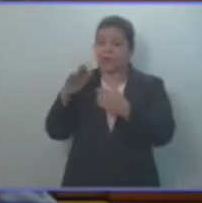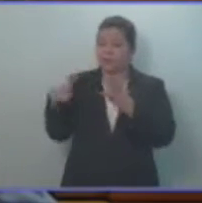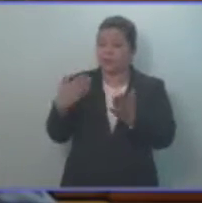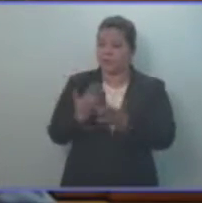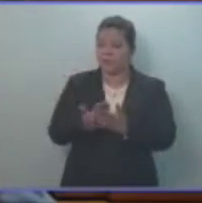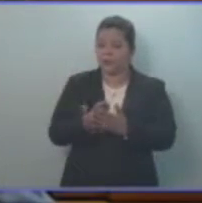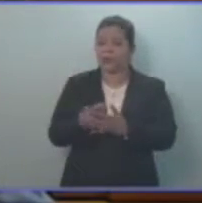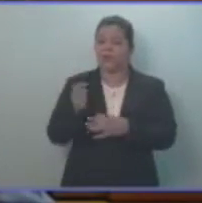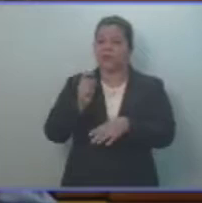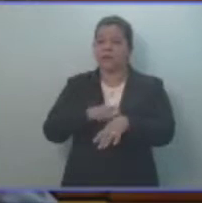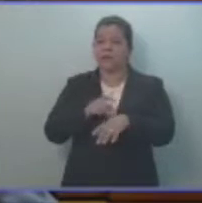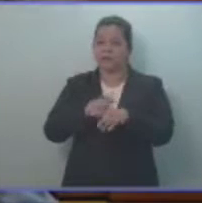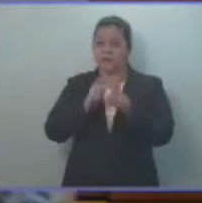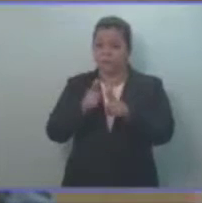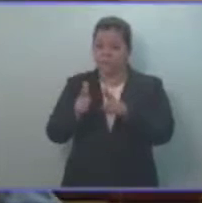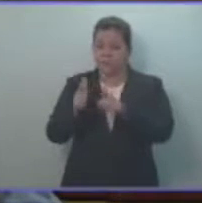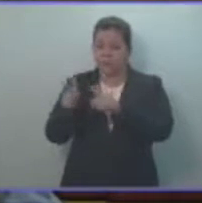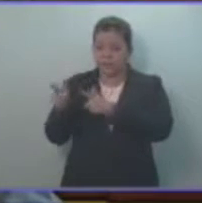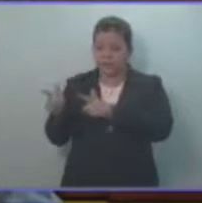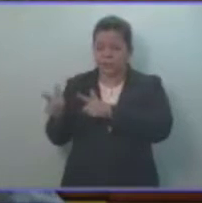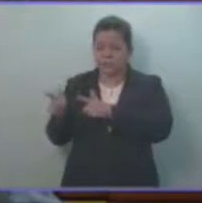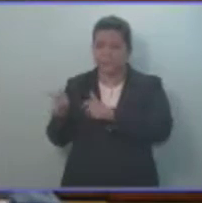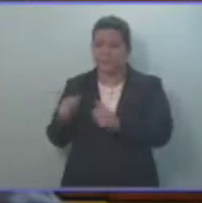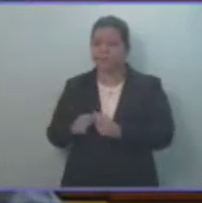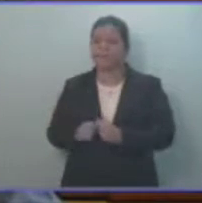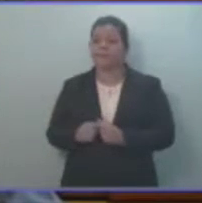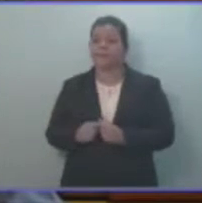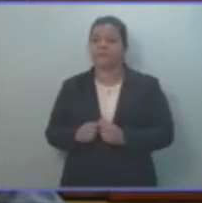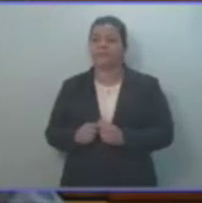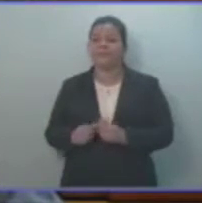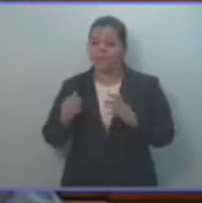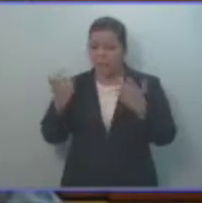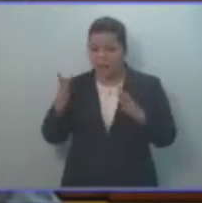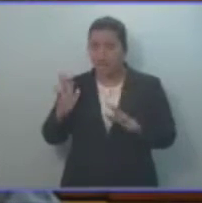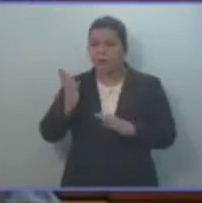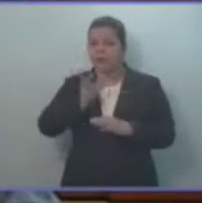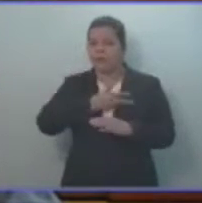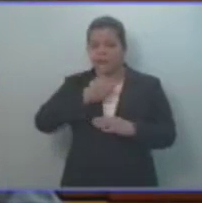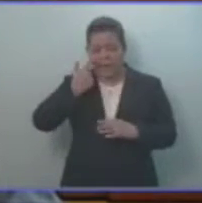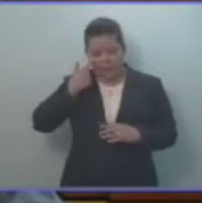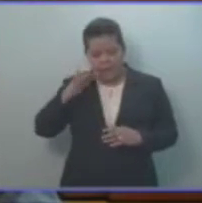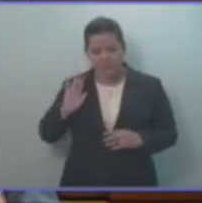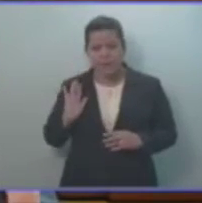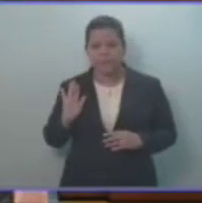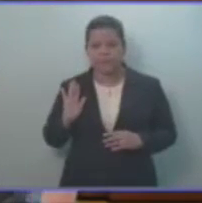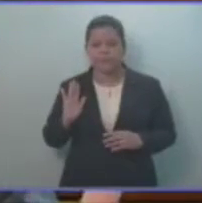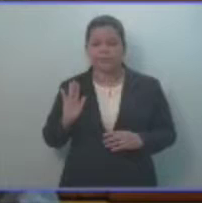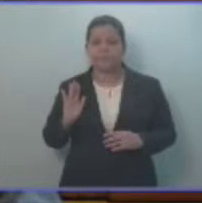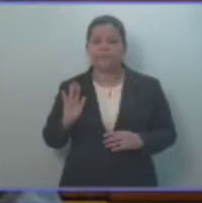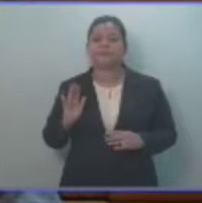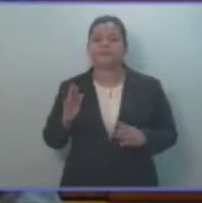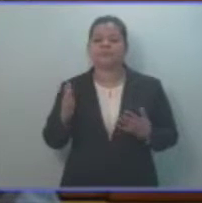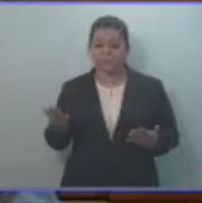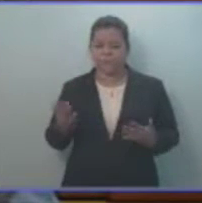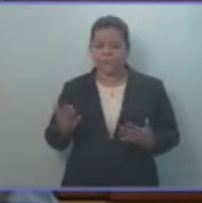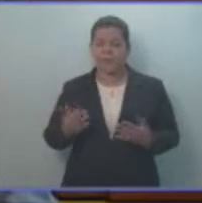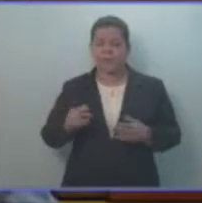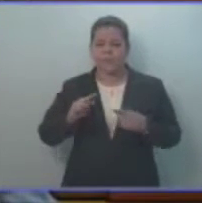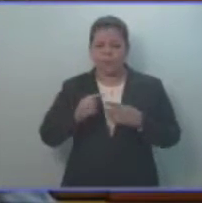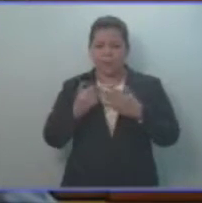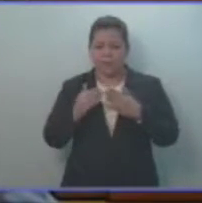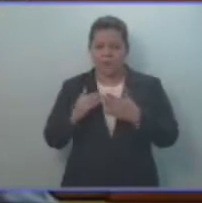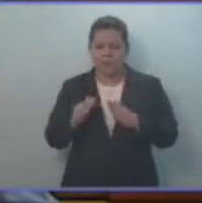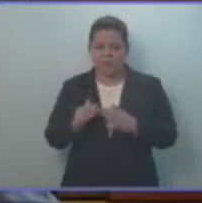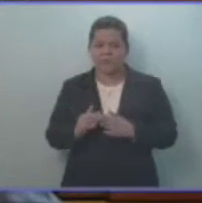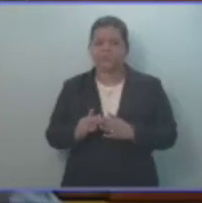el conflicto armado, teniendo también como ejemplo de atentados